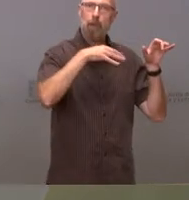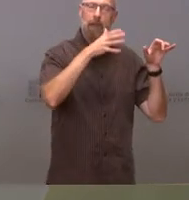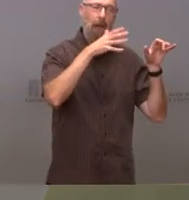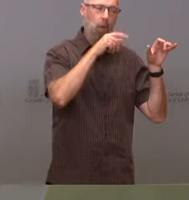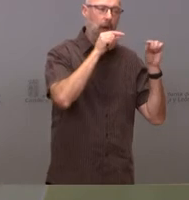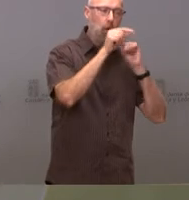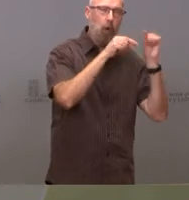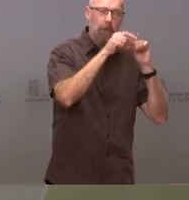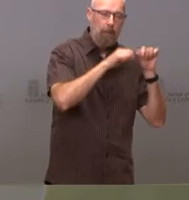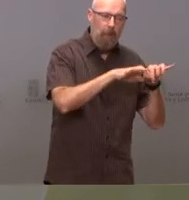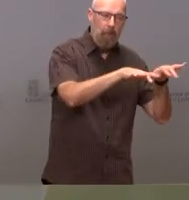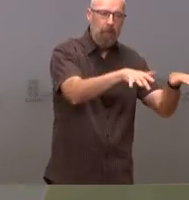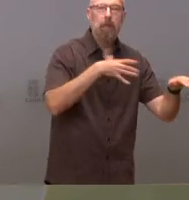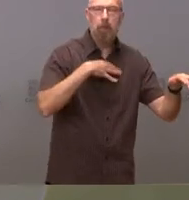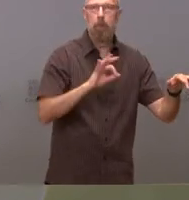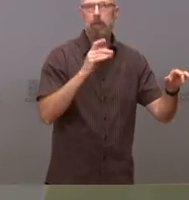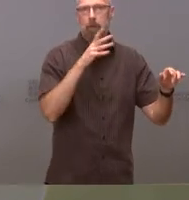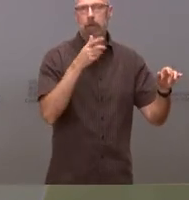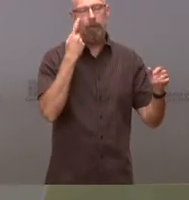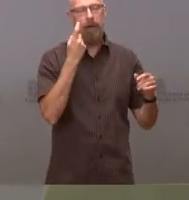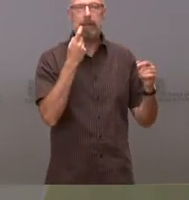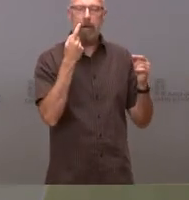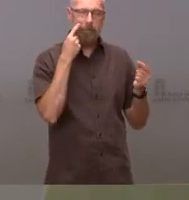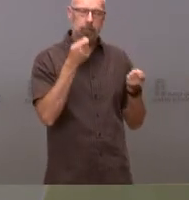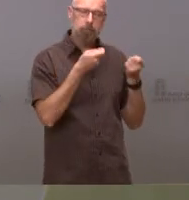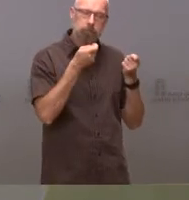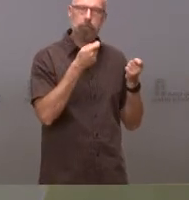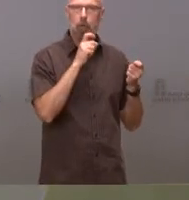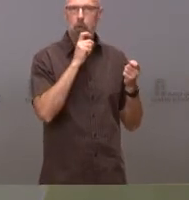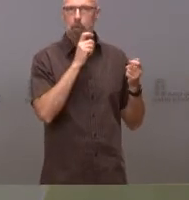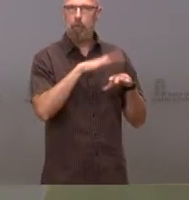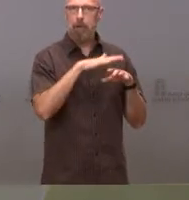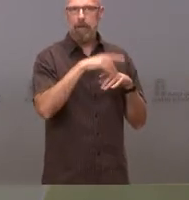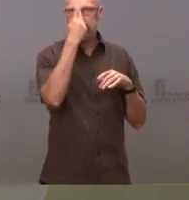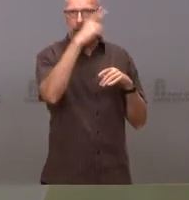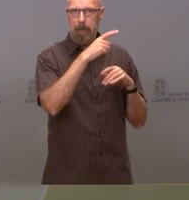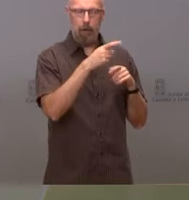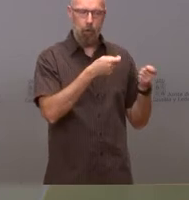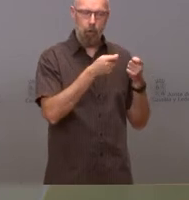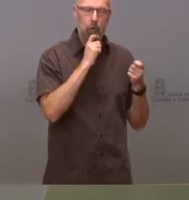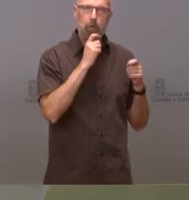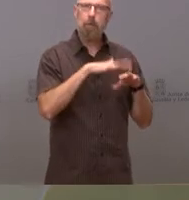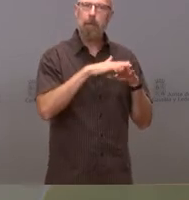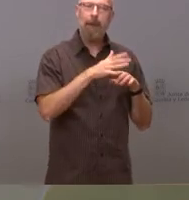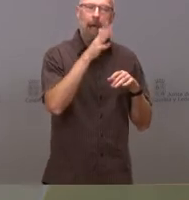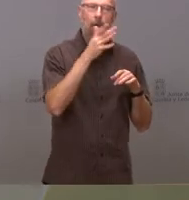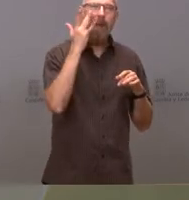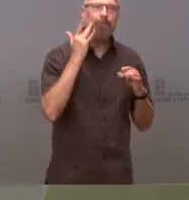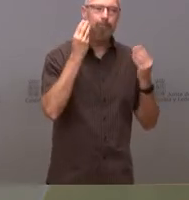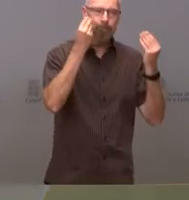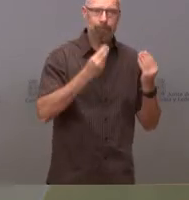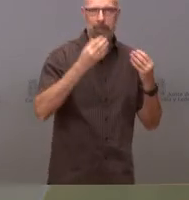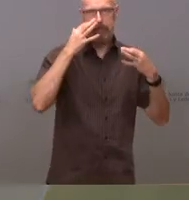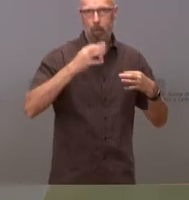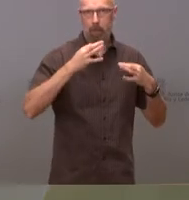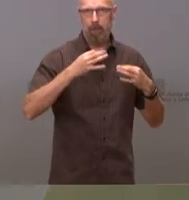para tomar las medidas necesarias para identificar todas esas captaciones y esos acuíferos y garantizar su pureza y su calidad. Y el plan